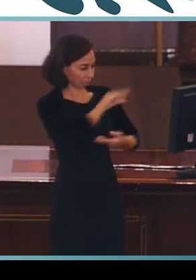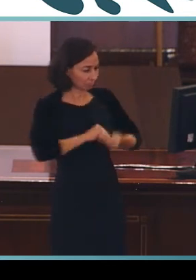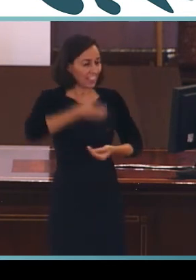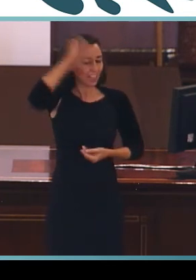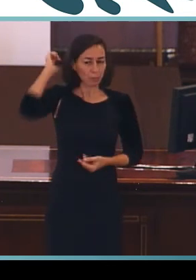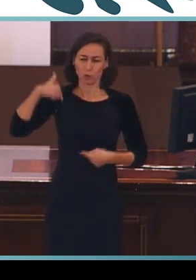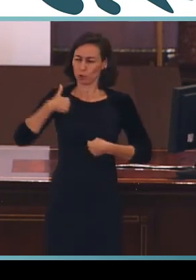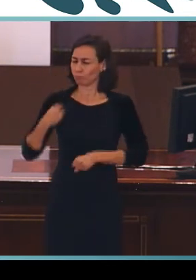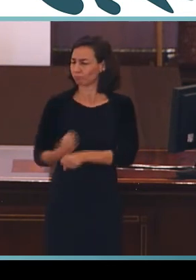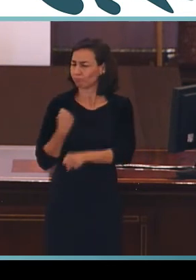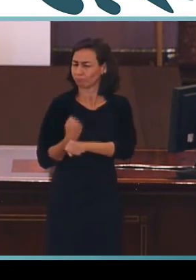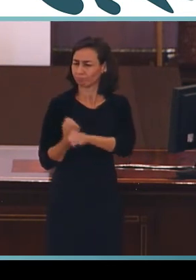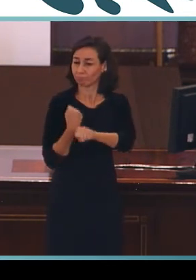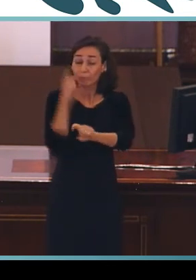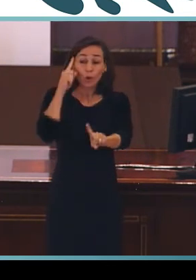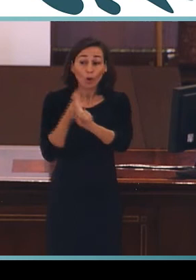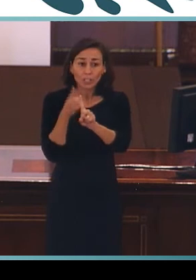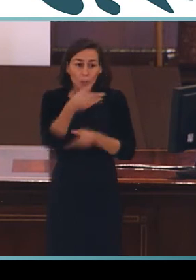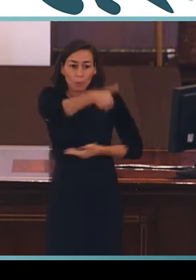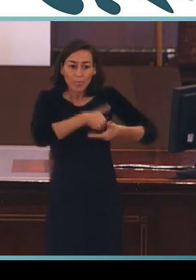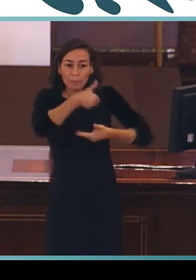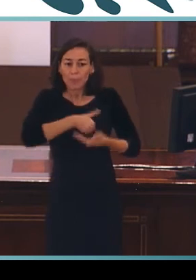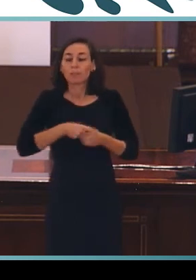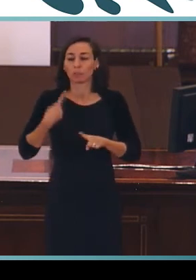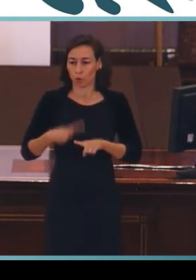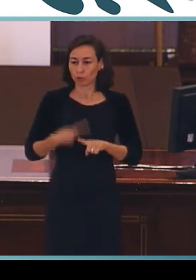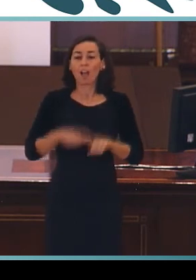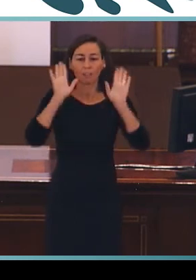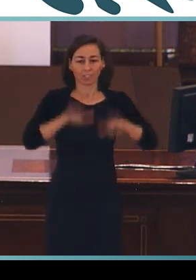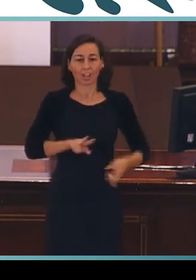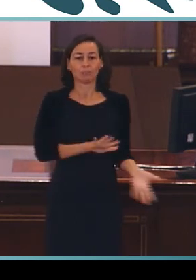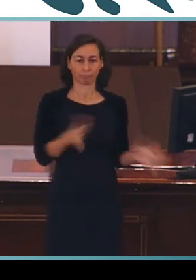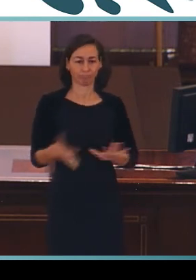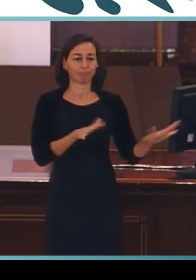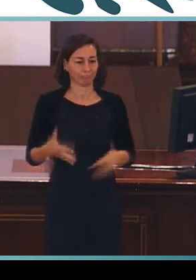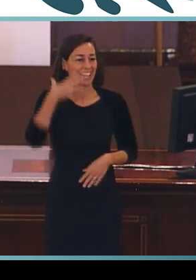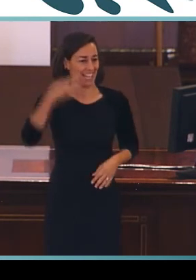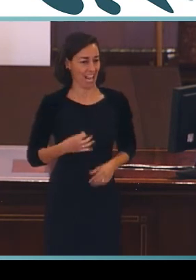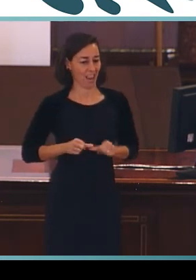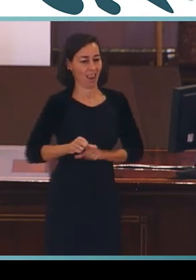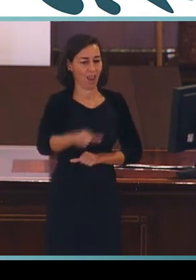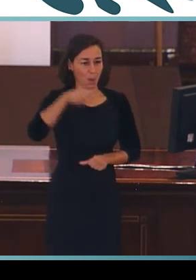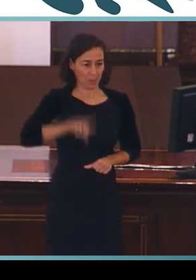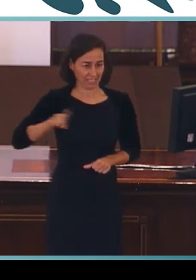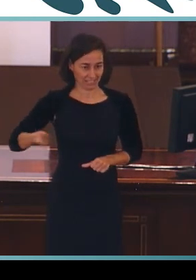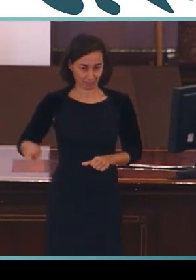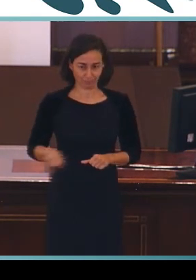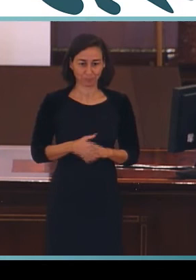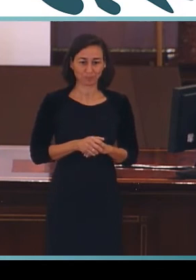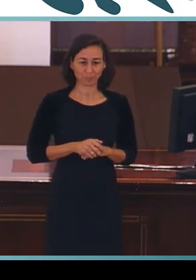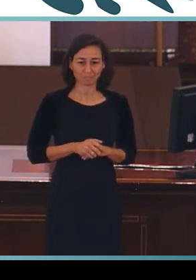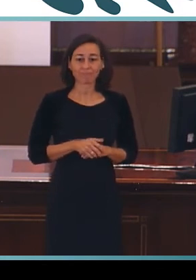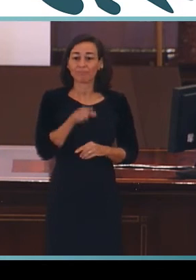y yo para conseguir que todas tus peticiones vean la luz en los próximos meses. Asimismo,